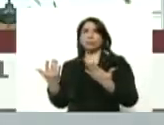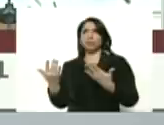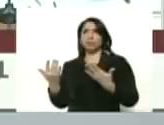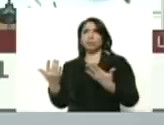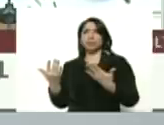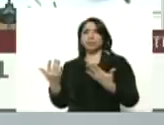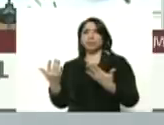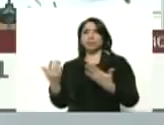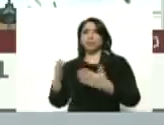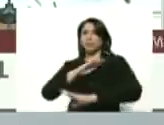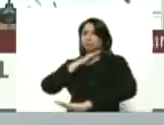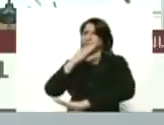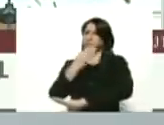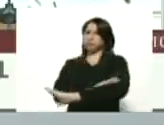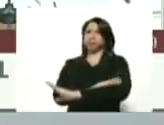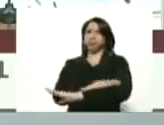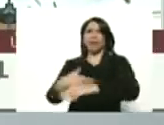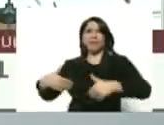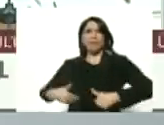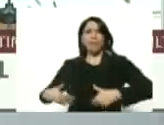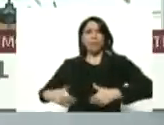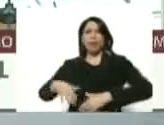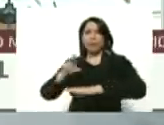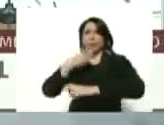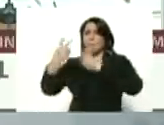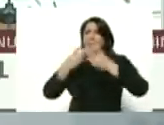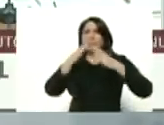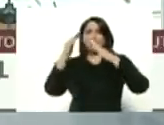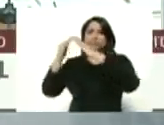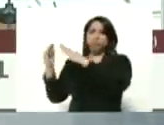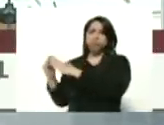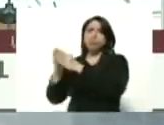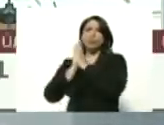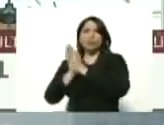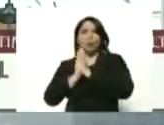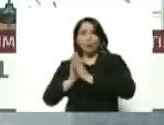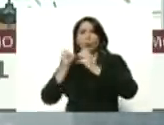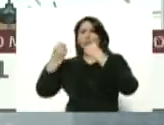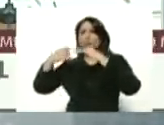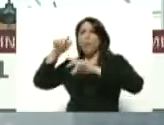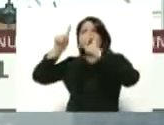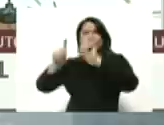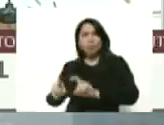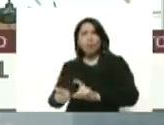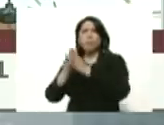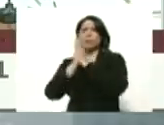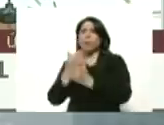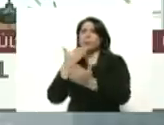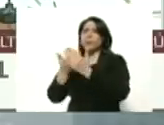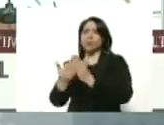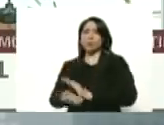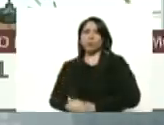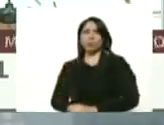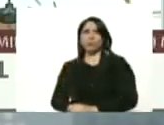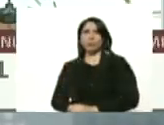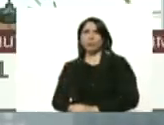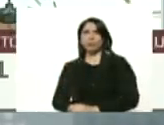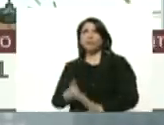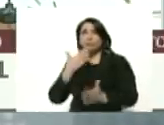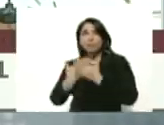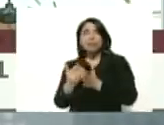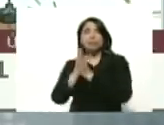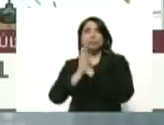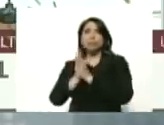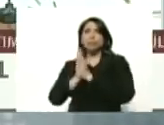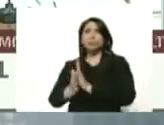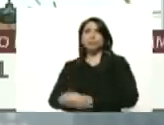redoblar el esfuerzo médico de visita casa por casa redoblar el número de pruebas se lo pido se lo pido